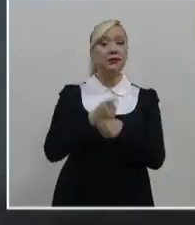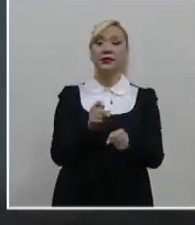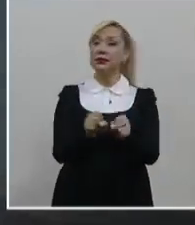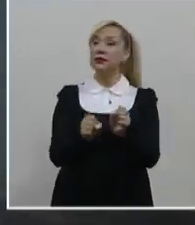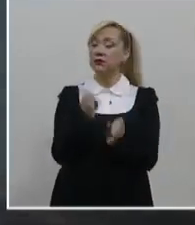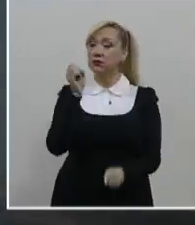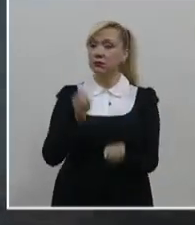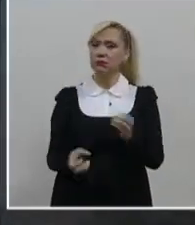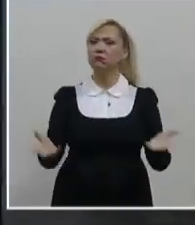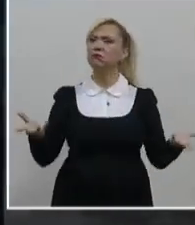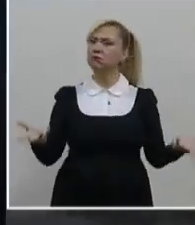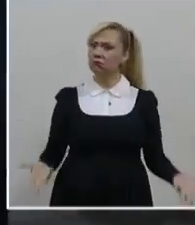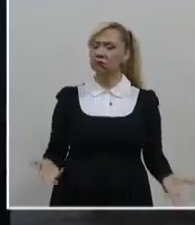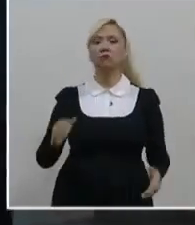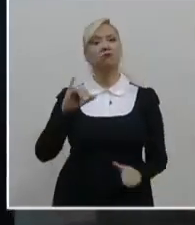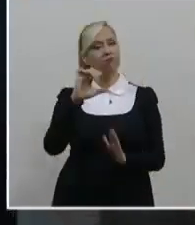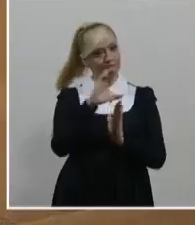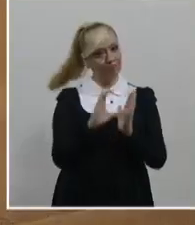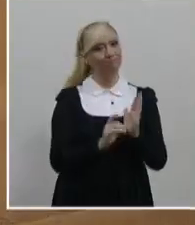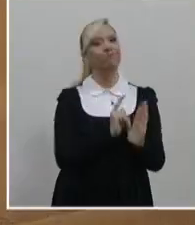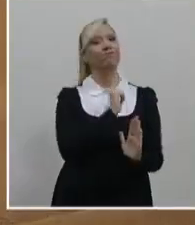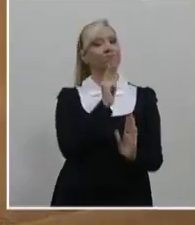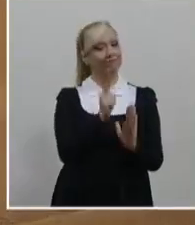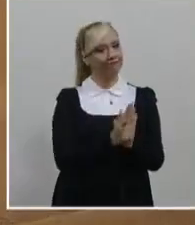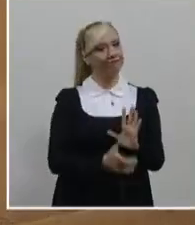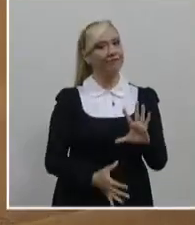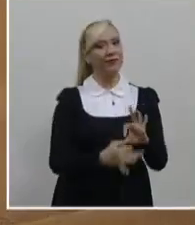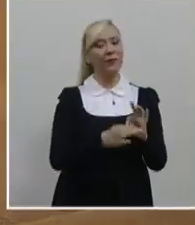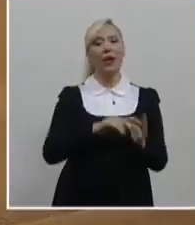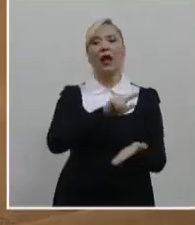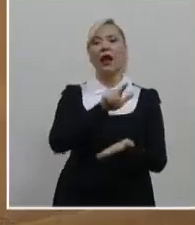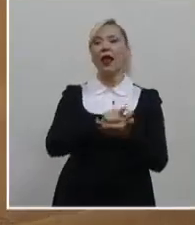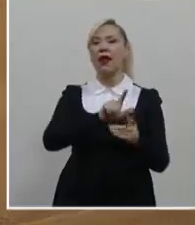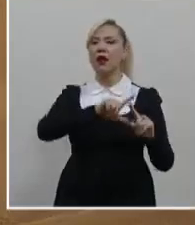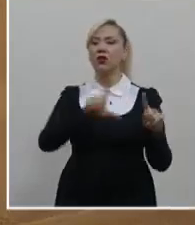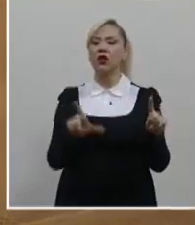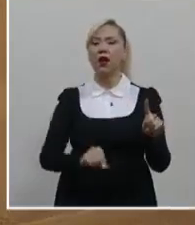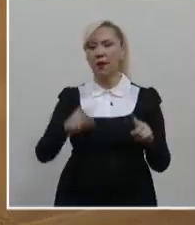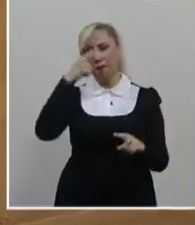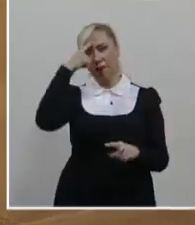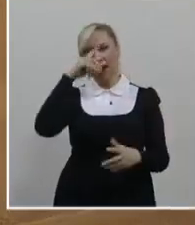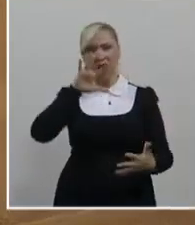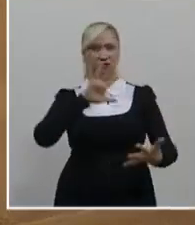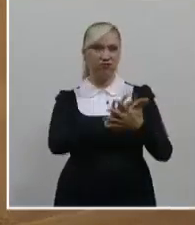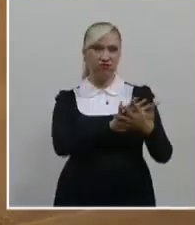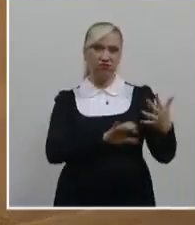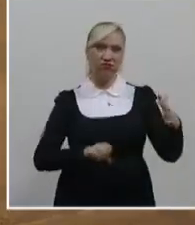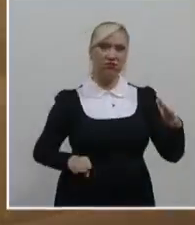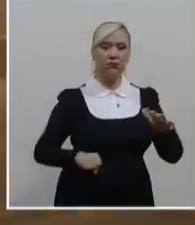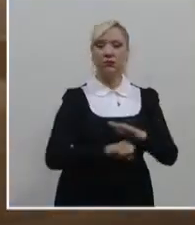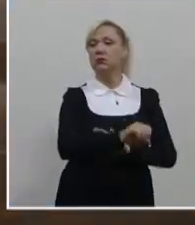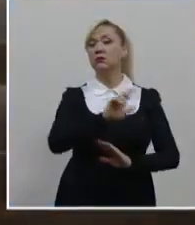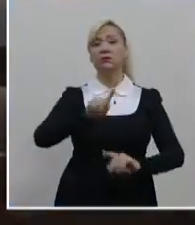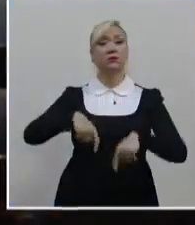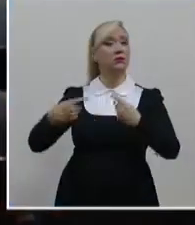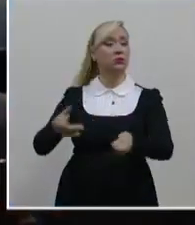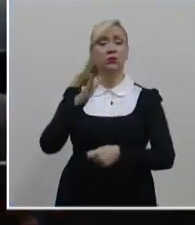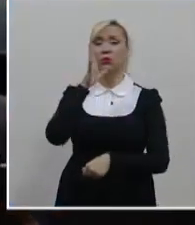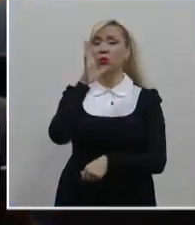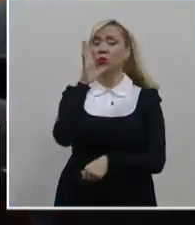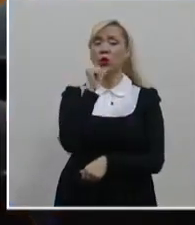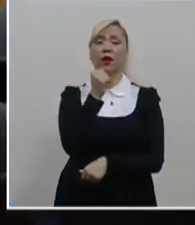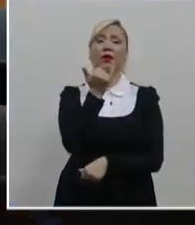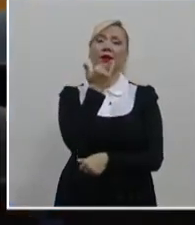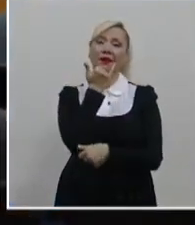de la Corte determinó que es constitucional la disposición de la Ley Nacional de Ejecución Penal que niega el beneficio de la libertad anticipada a las